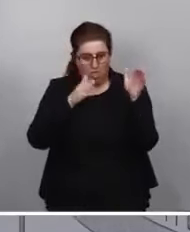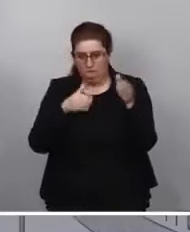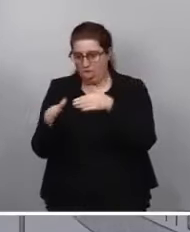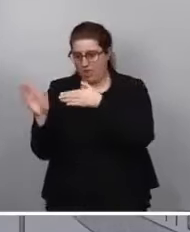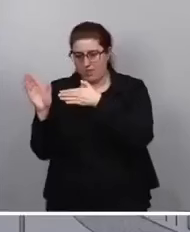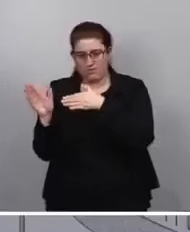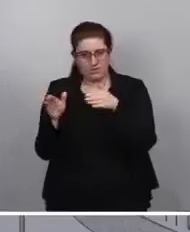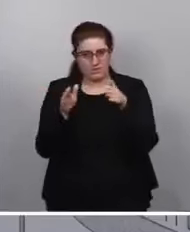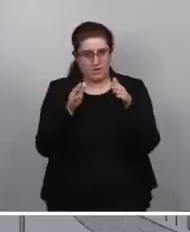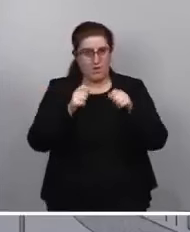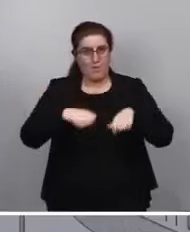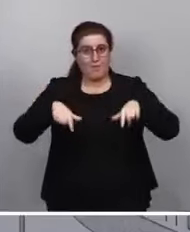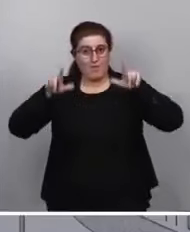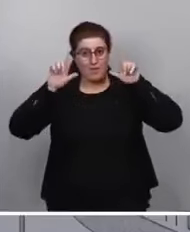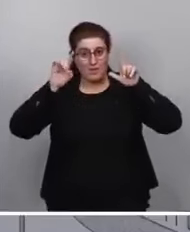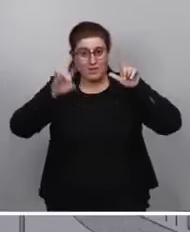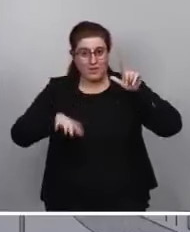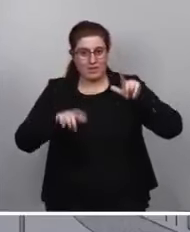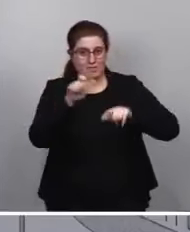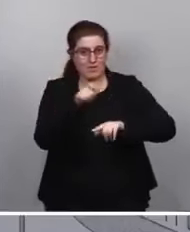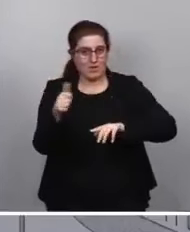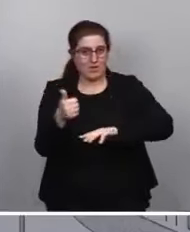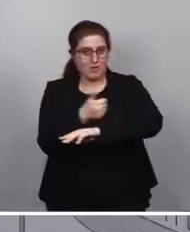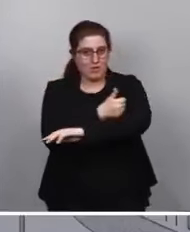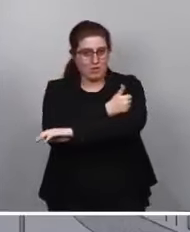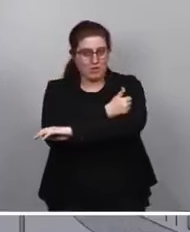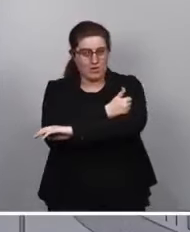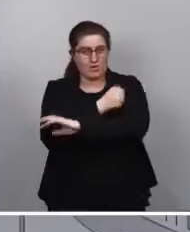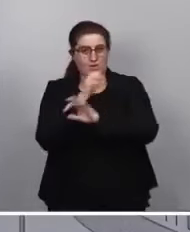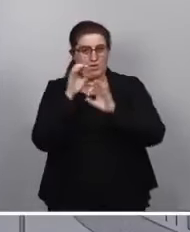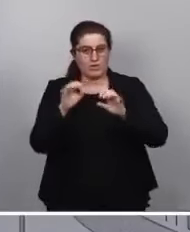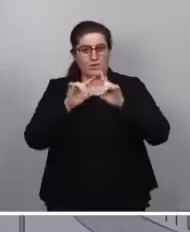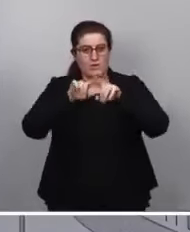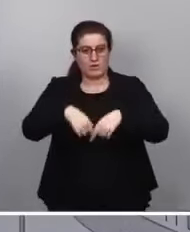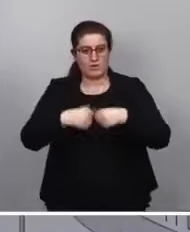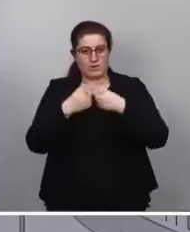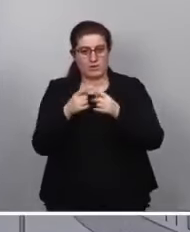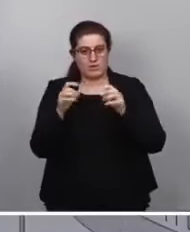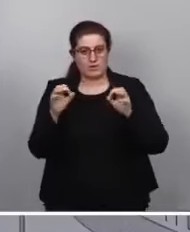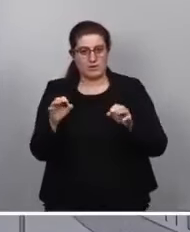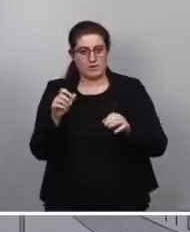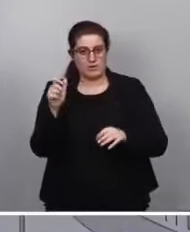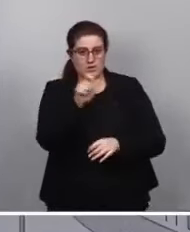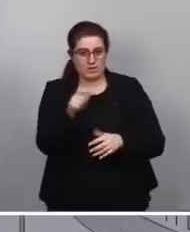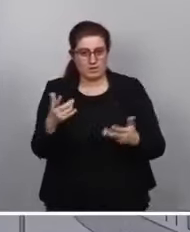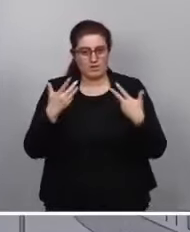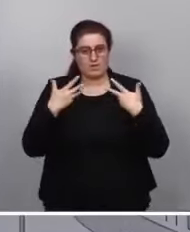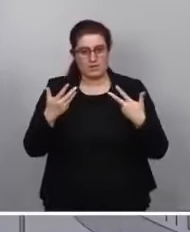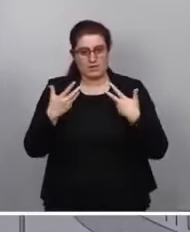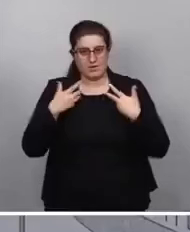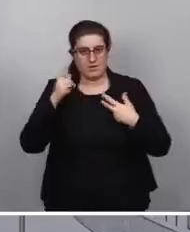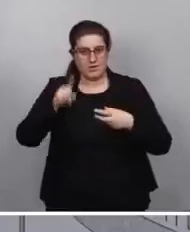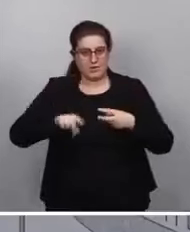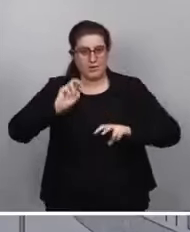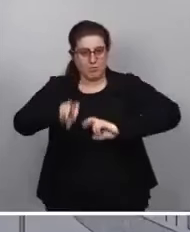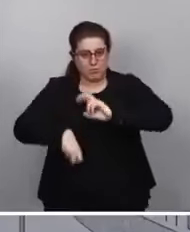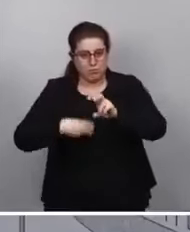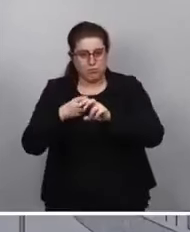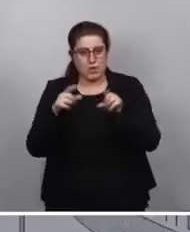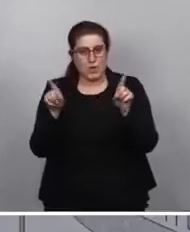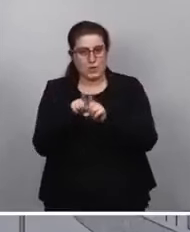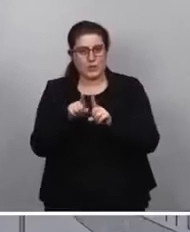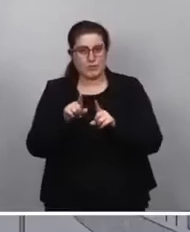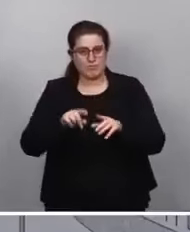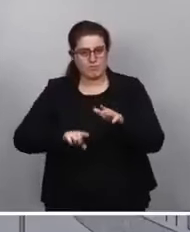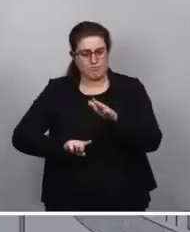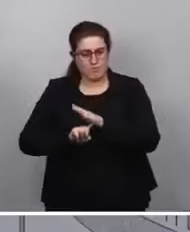Los protagonistas son los ciudadanos afectados, son los familiares de las víctimas, las víctimas, la reconstrucción y el relazamiento